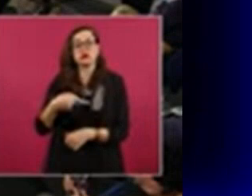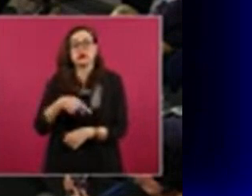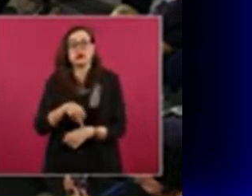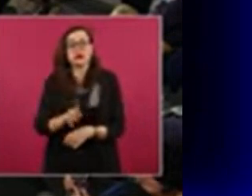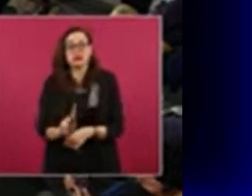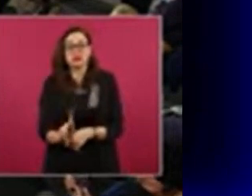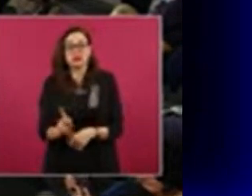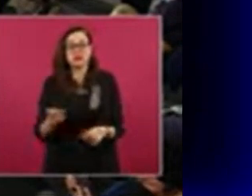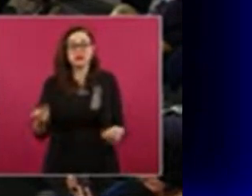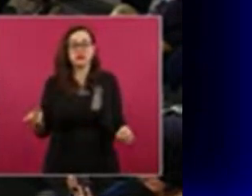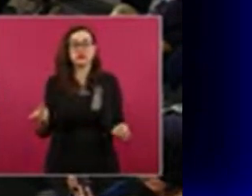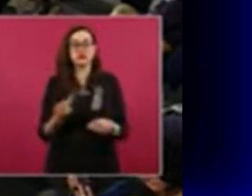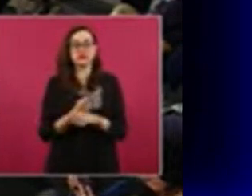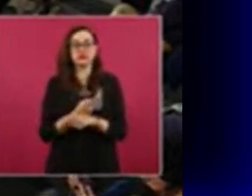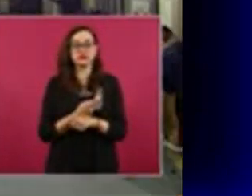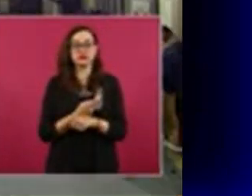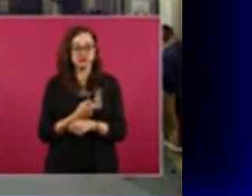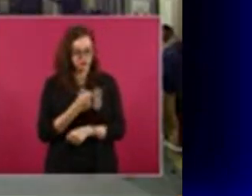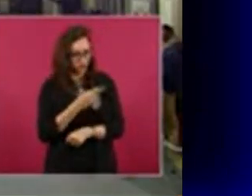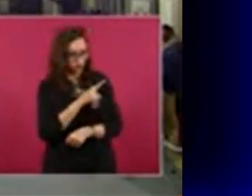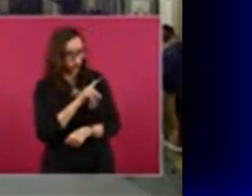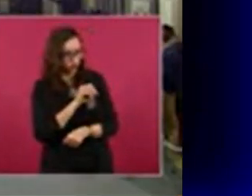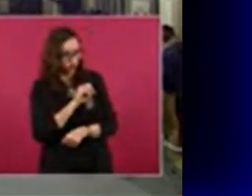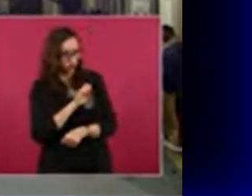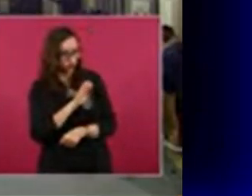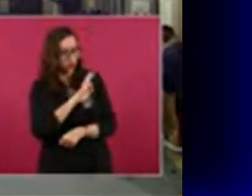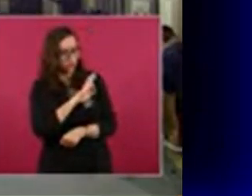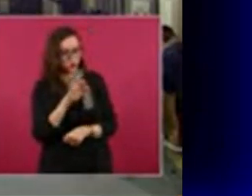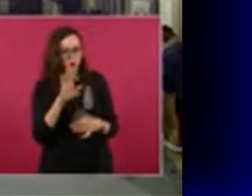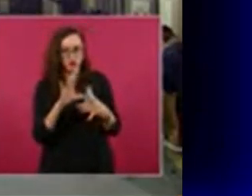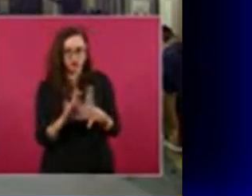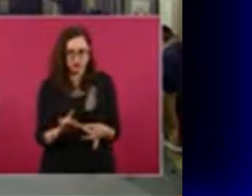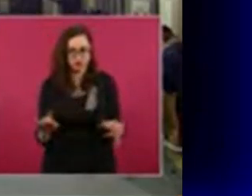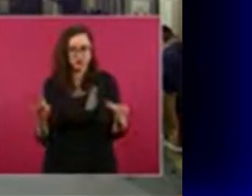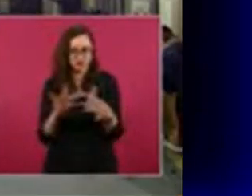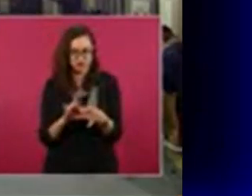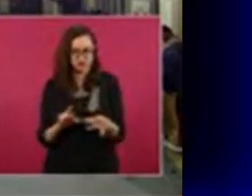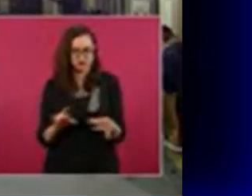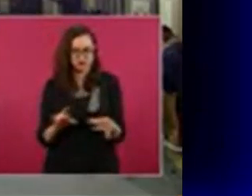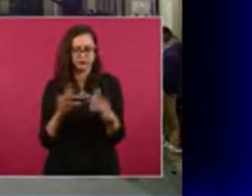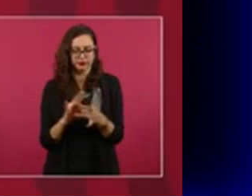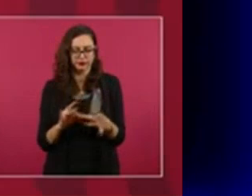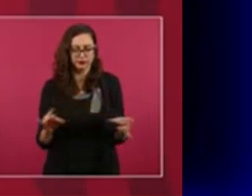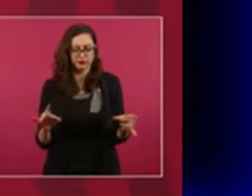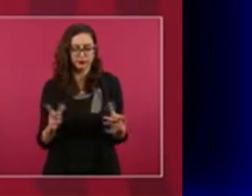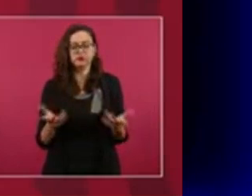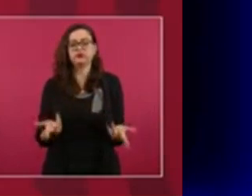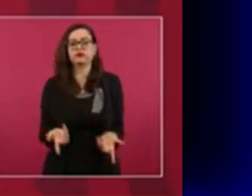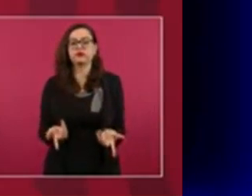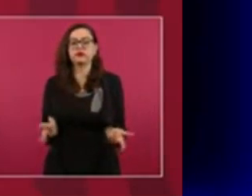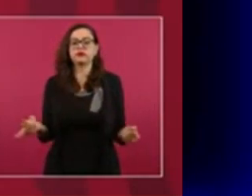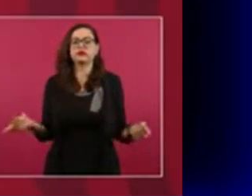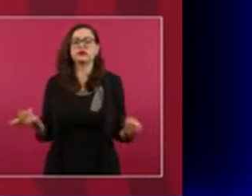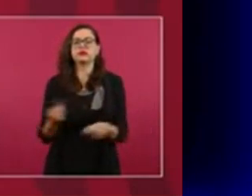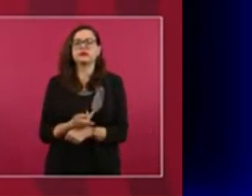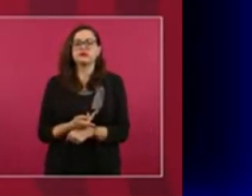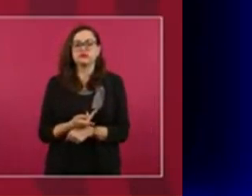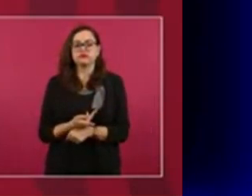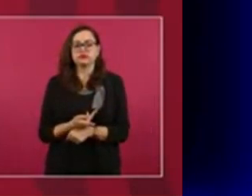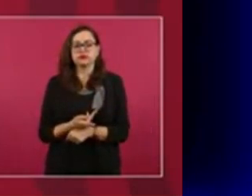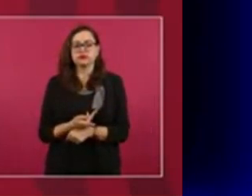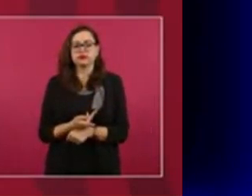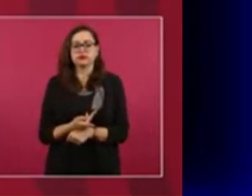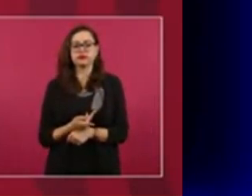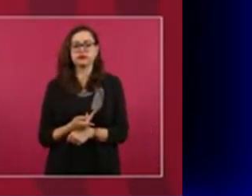me gustaría que lo explicaras, porque todos los